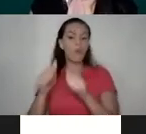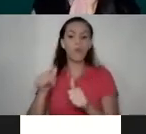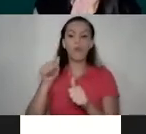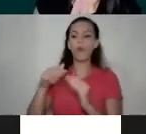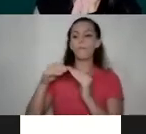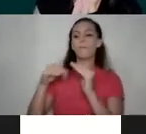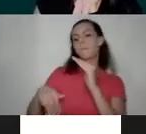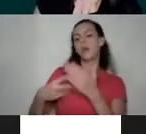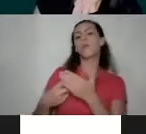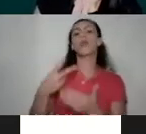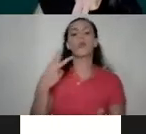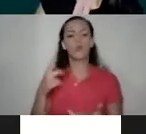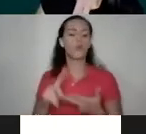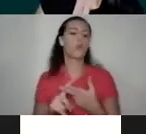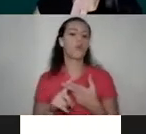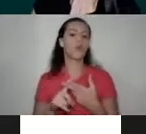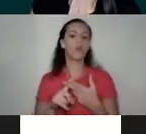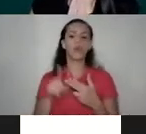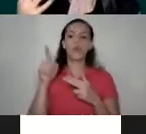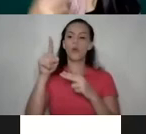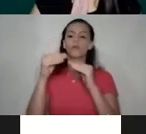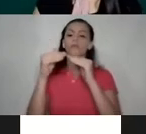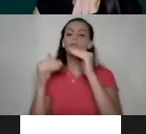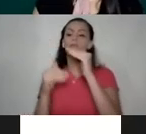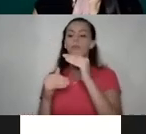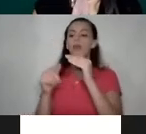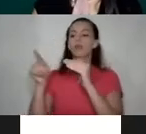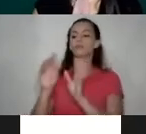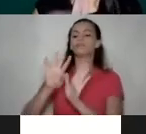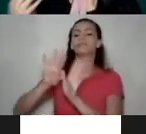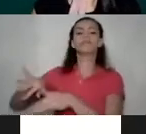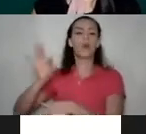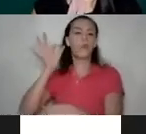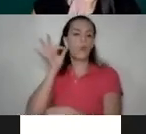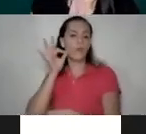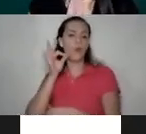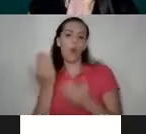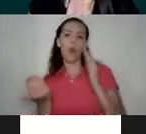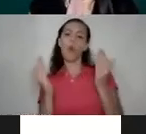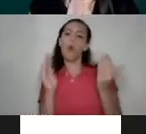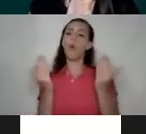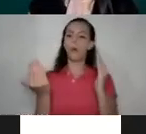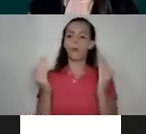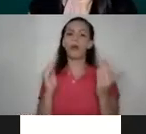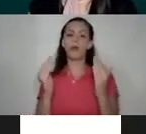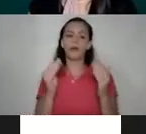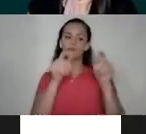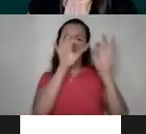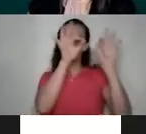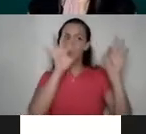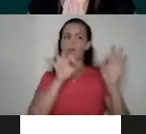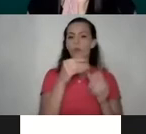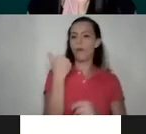valioso, está en una posición más bien de subordinación en comparación a una figura masculina,